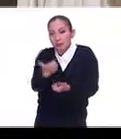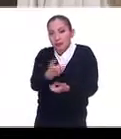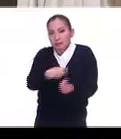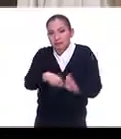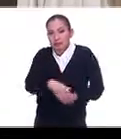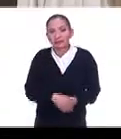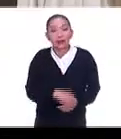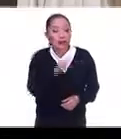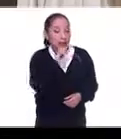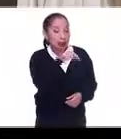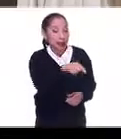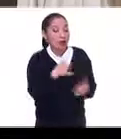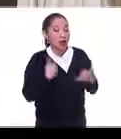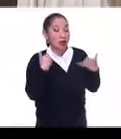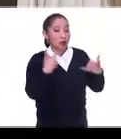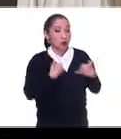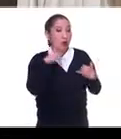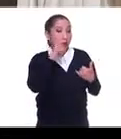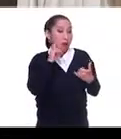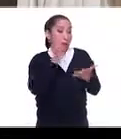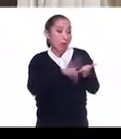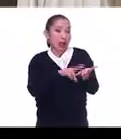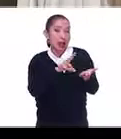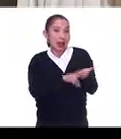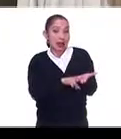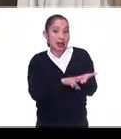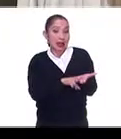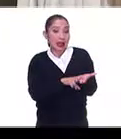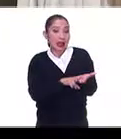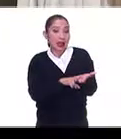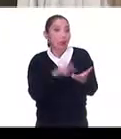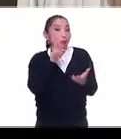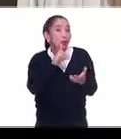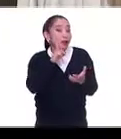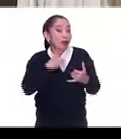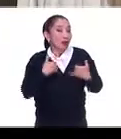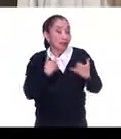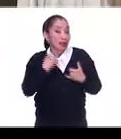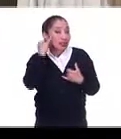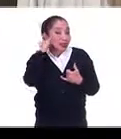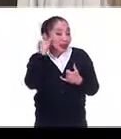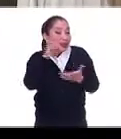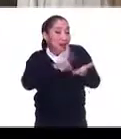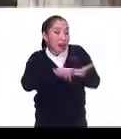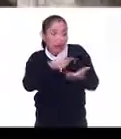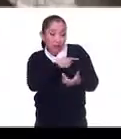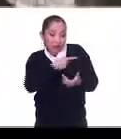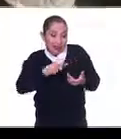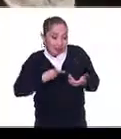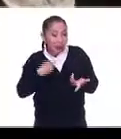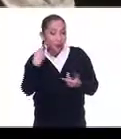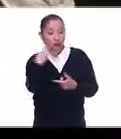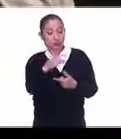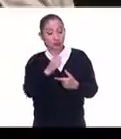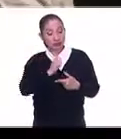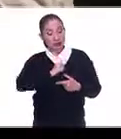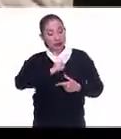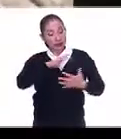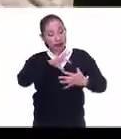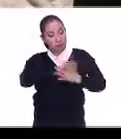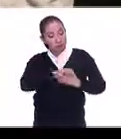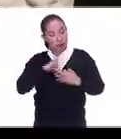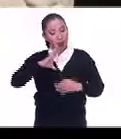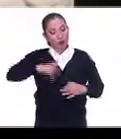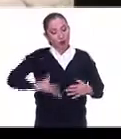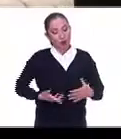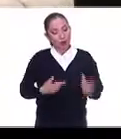que las jóvenes lo valoren, las jóvenes indígenas lo valoren como parte de su identidad, que lo porten con